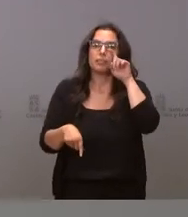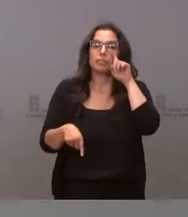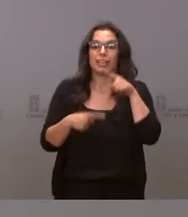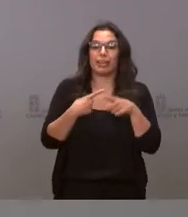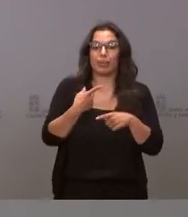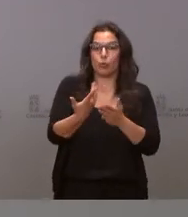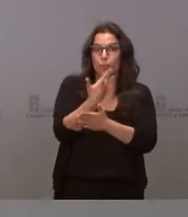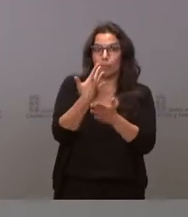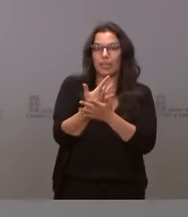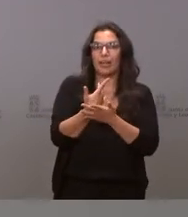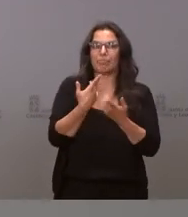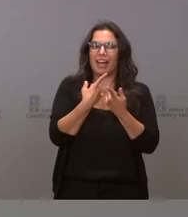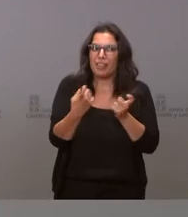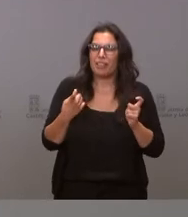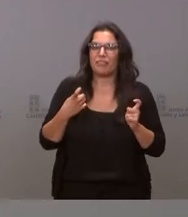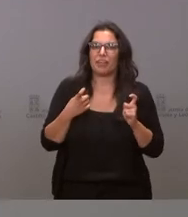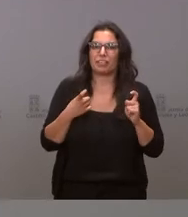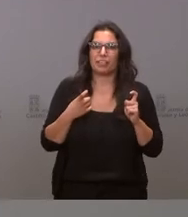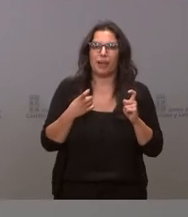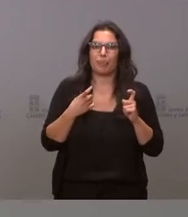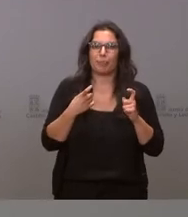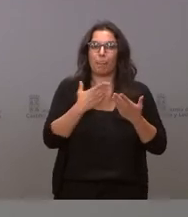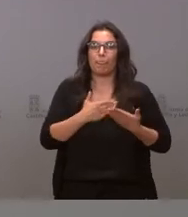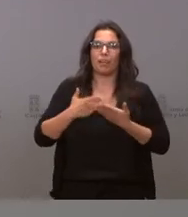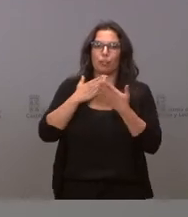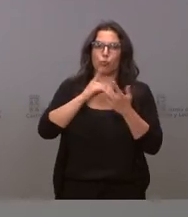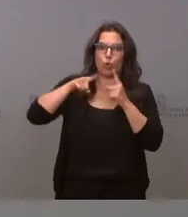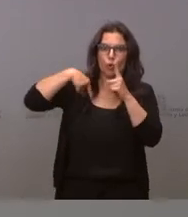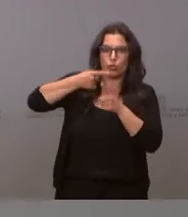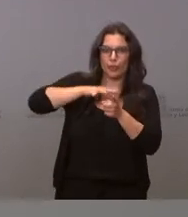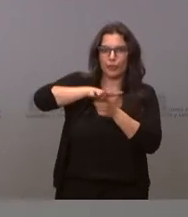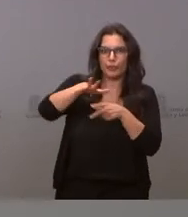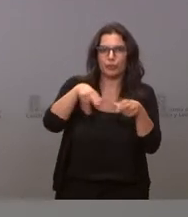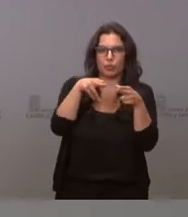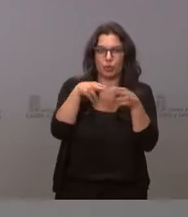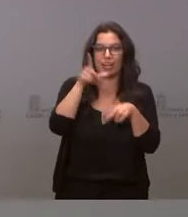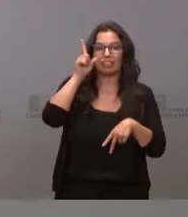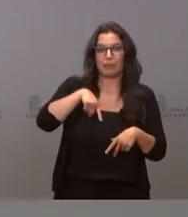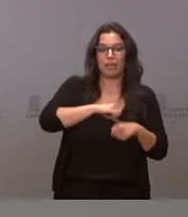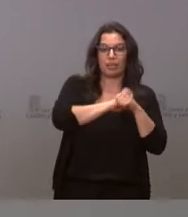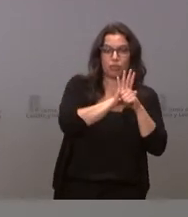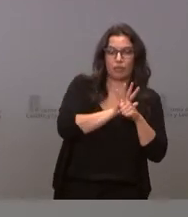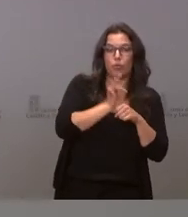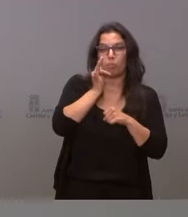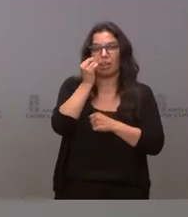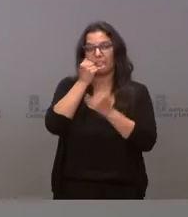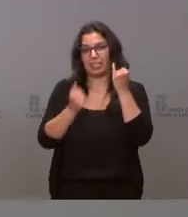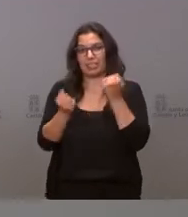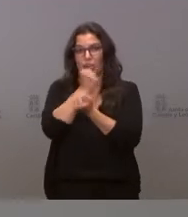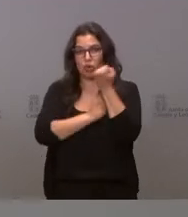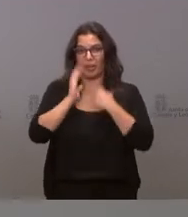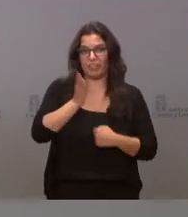necesidad de hacer un estudio del impacto social que la pandemia y también la crisis económica ha supuesto en su sector,